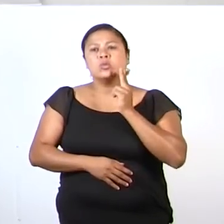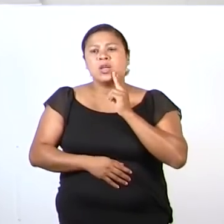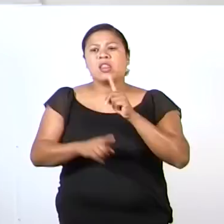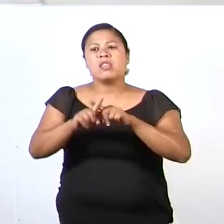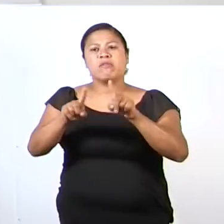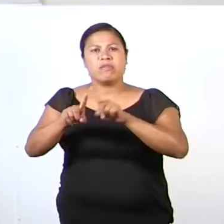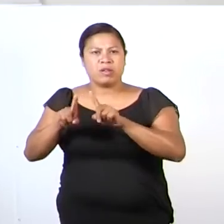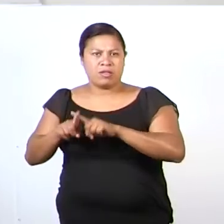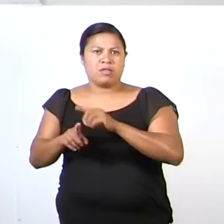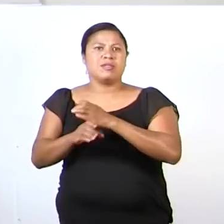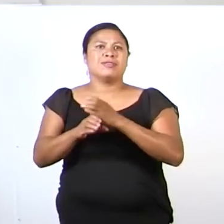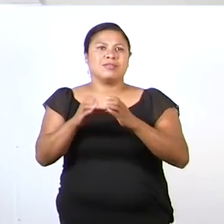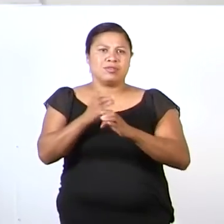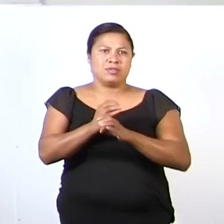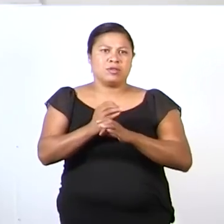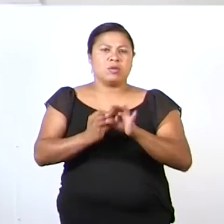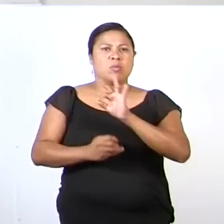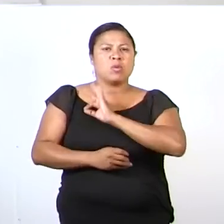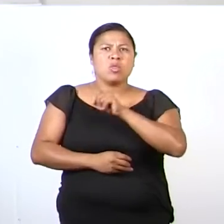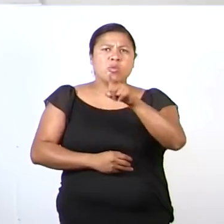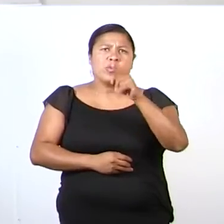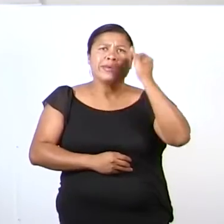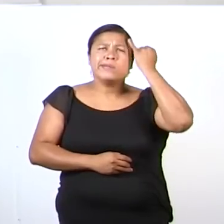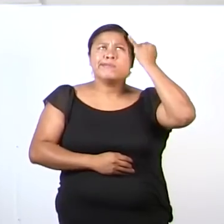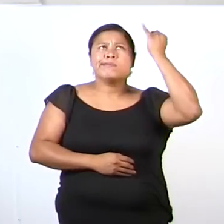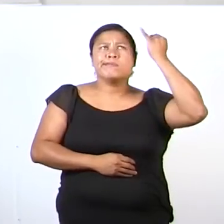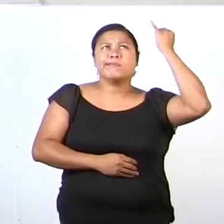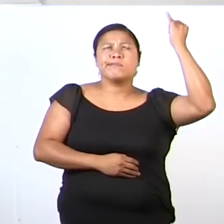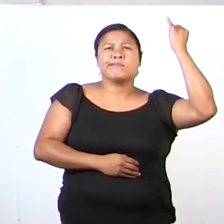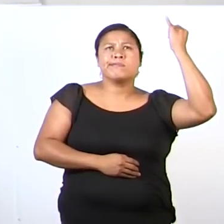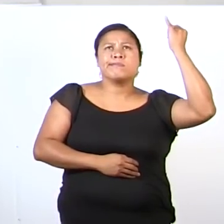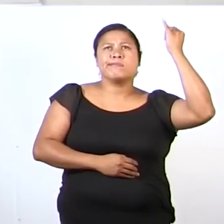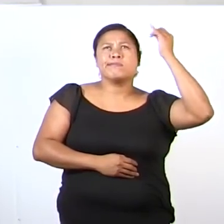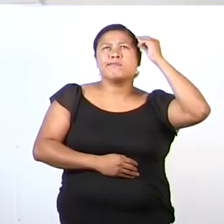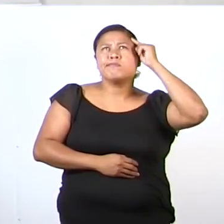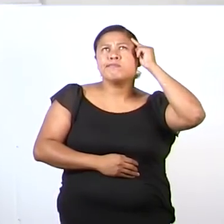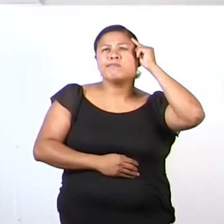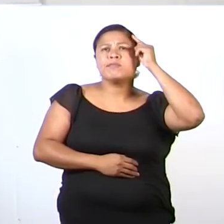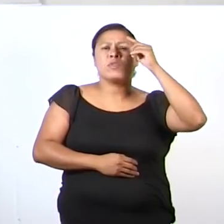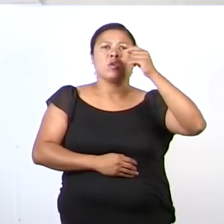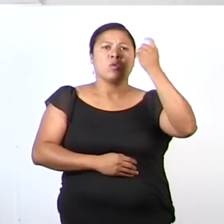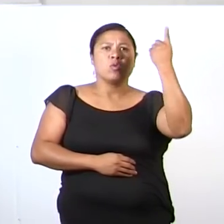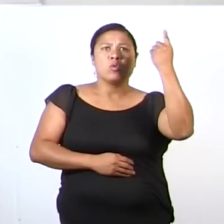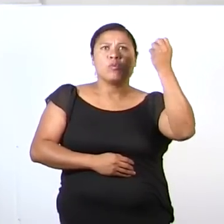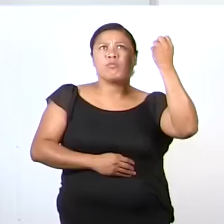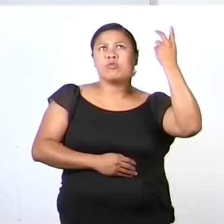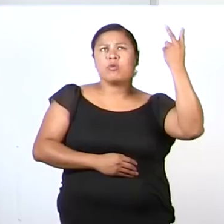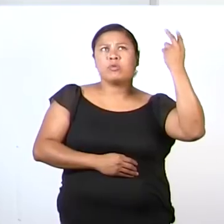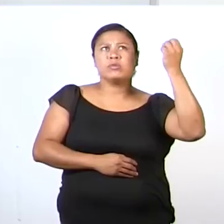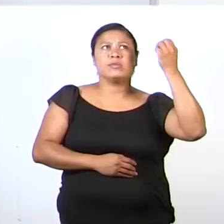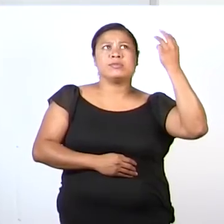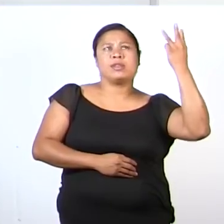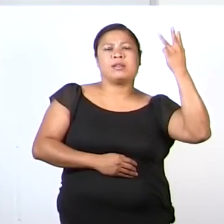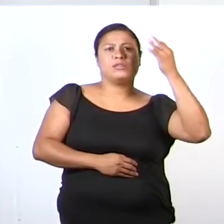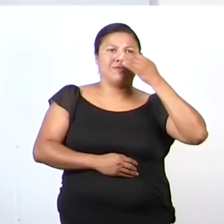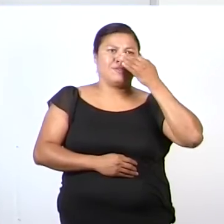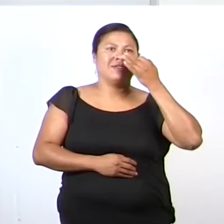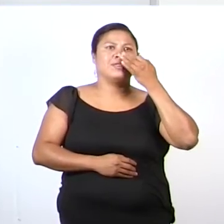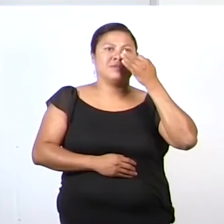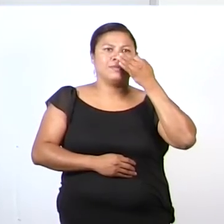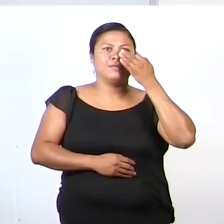procedimientos. Puedes imaginar una, dos, tres flores.